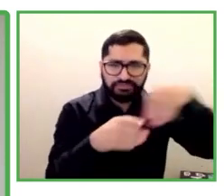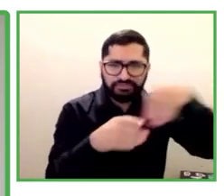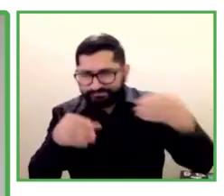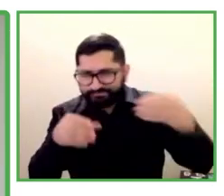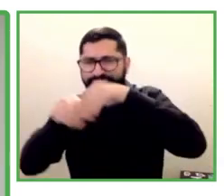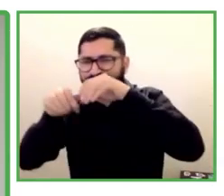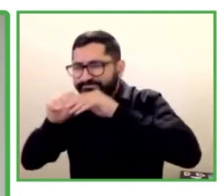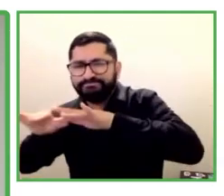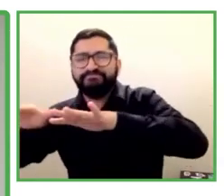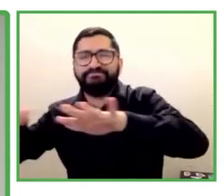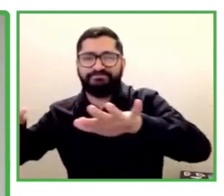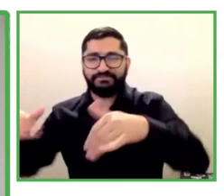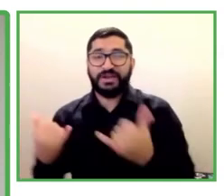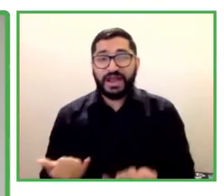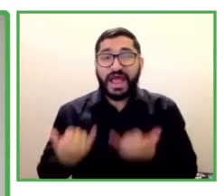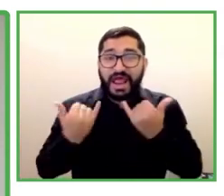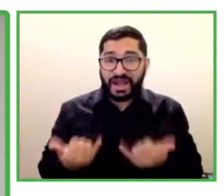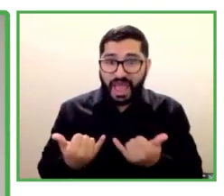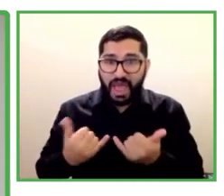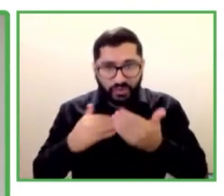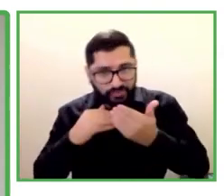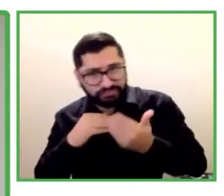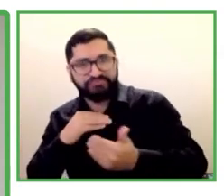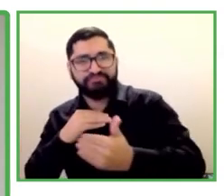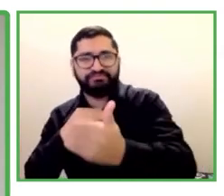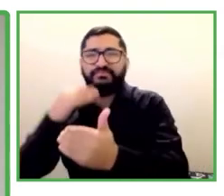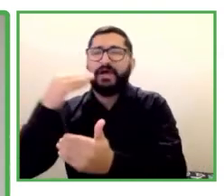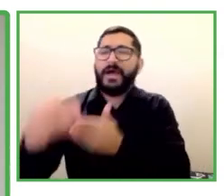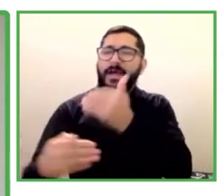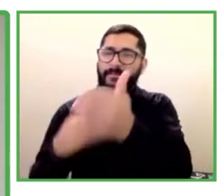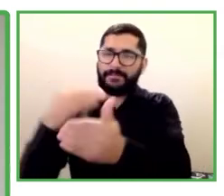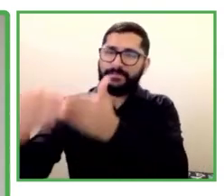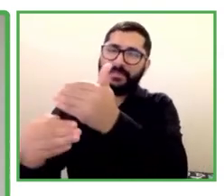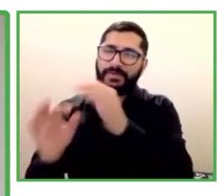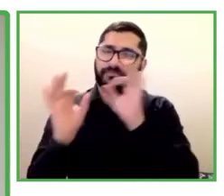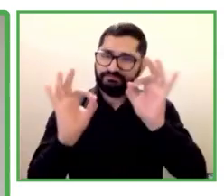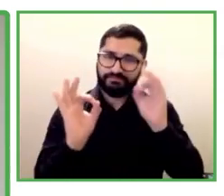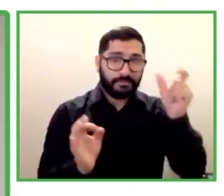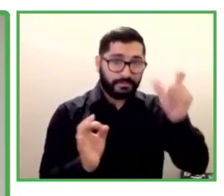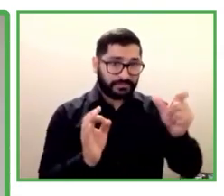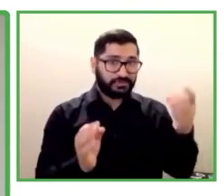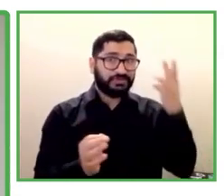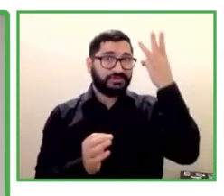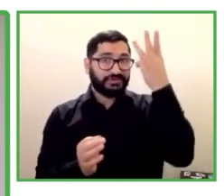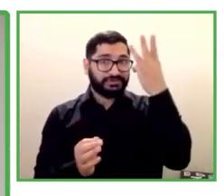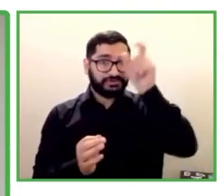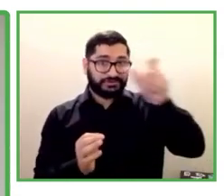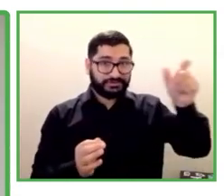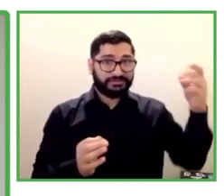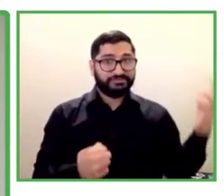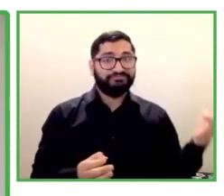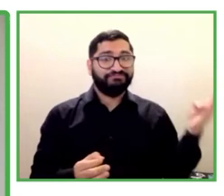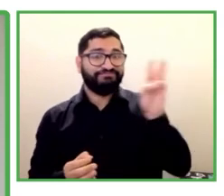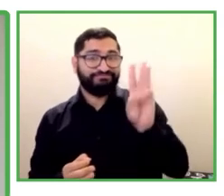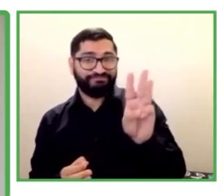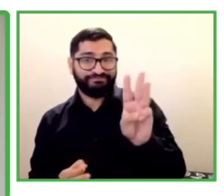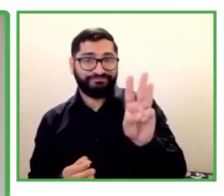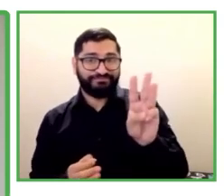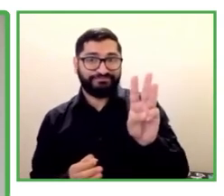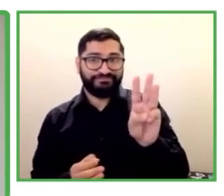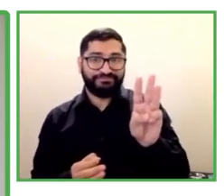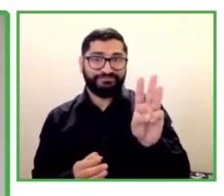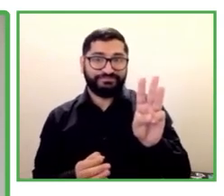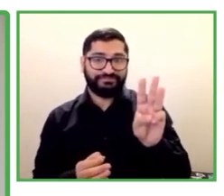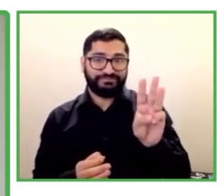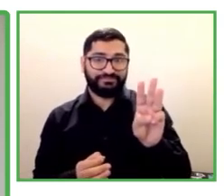a seguir adelante con nuestro tercer orador y nos vamos a ir desde Brasil hasta India. Me gustaría darle la